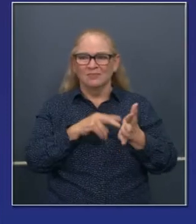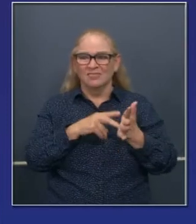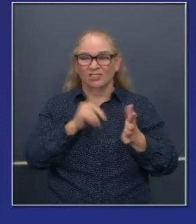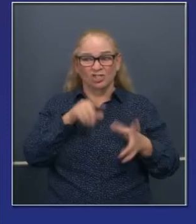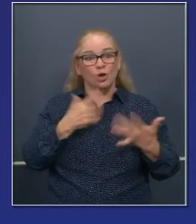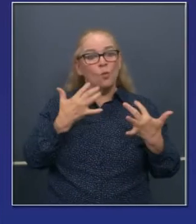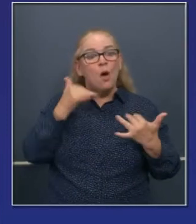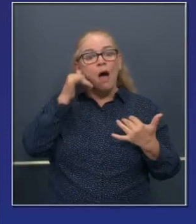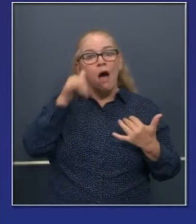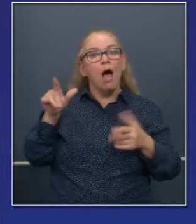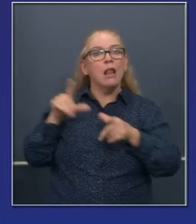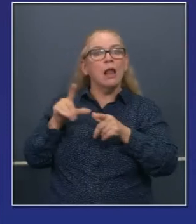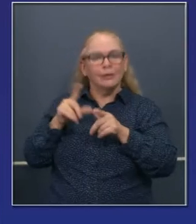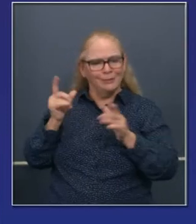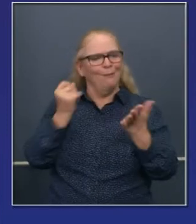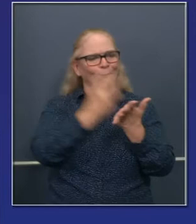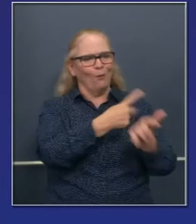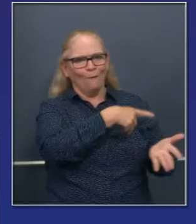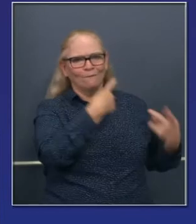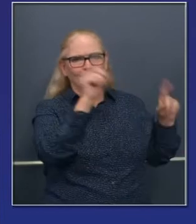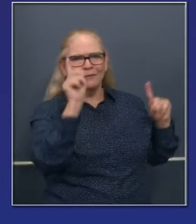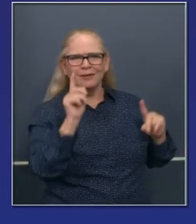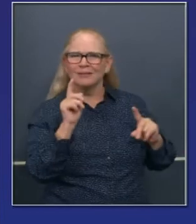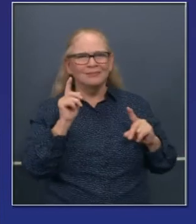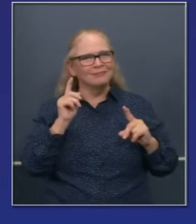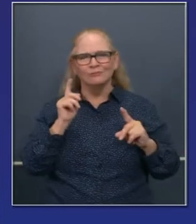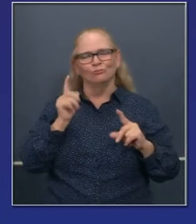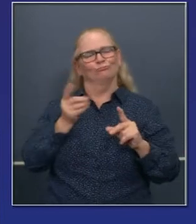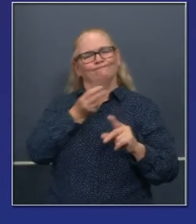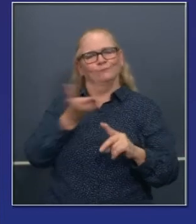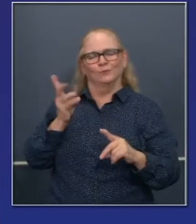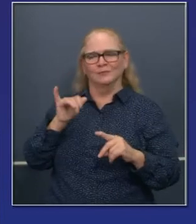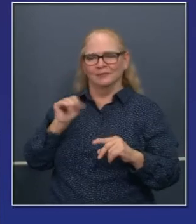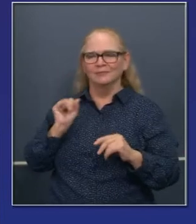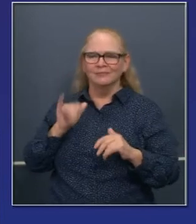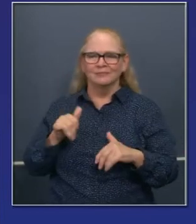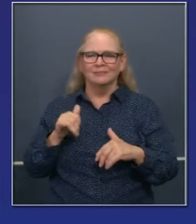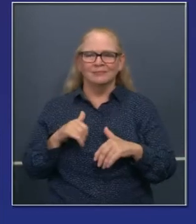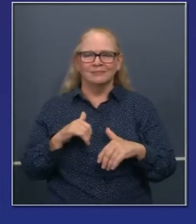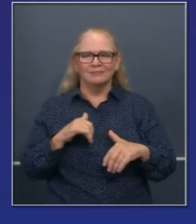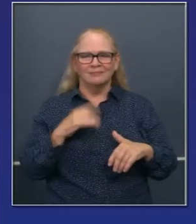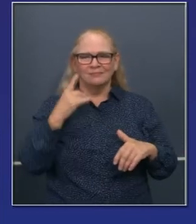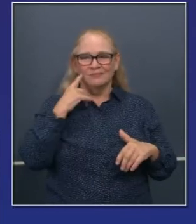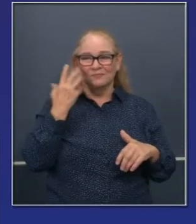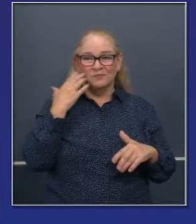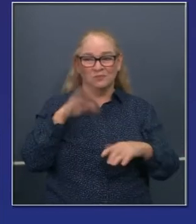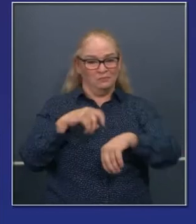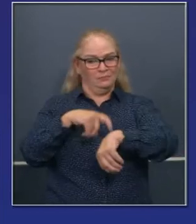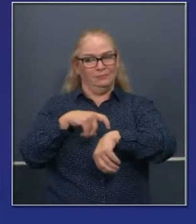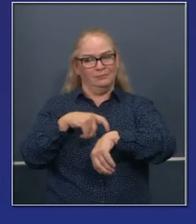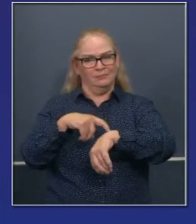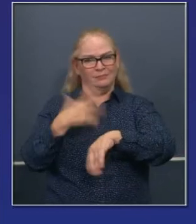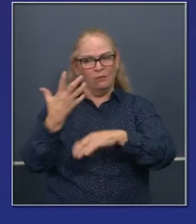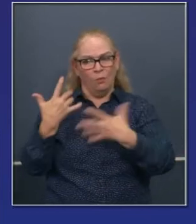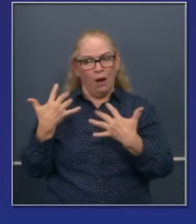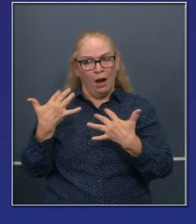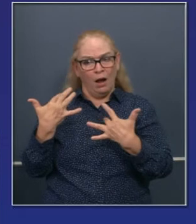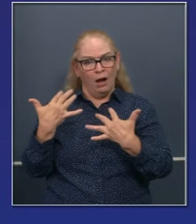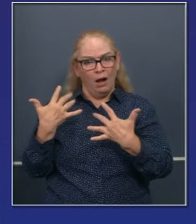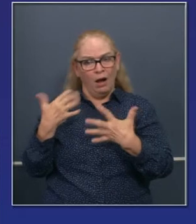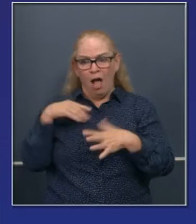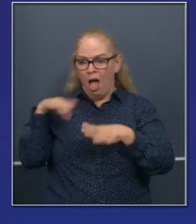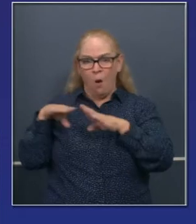No se habla de reducir la burocracia o reducir permisos, simplemente acelerar las cosas